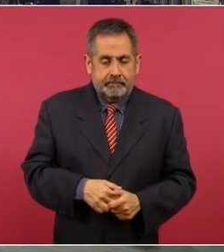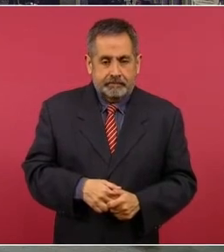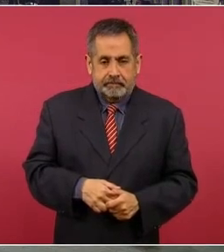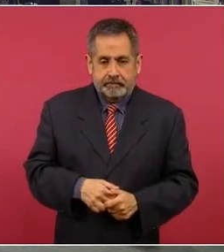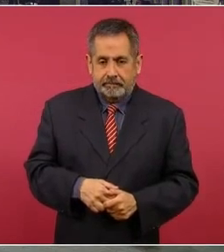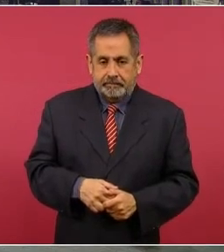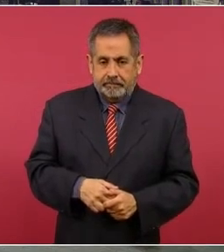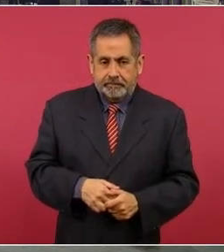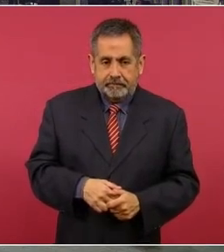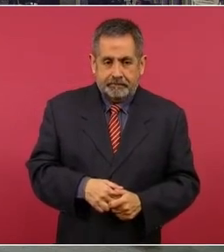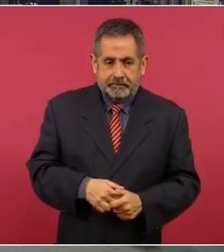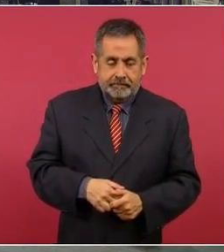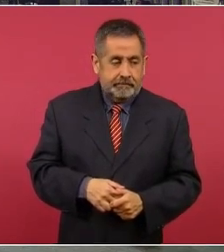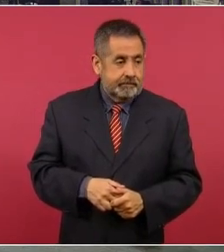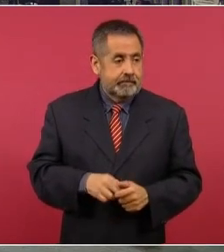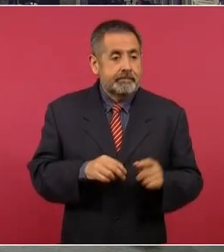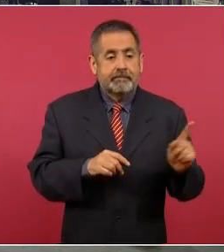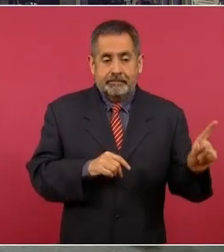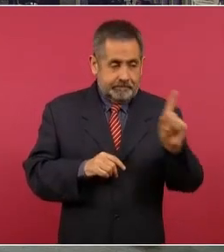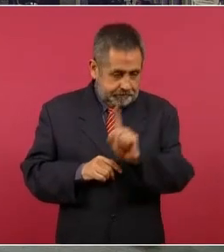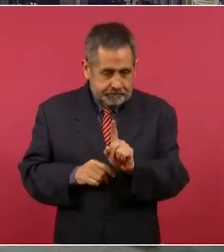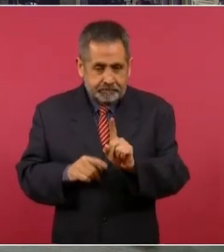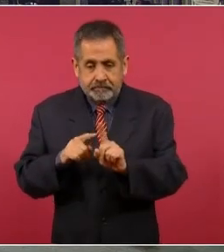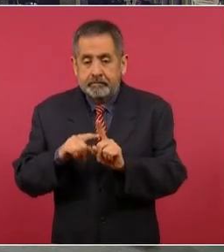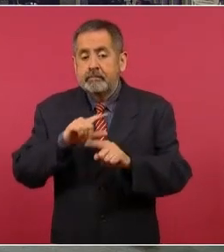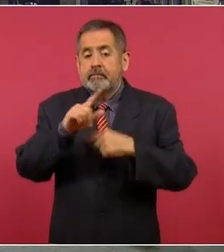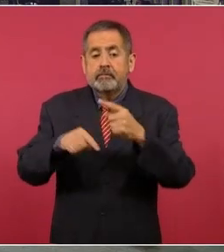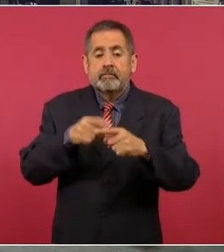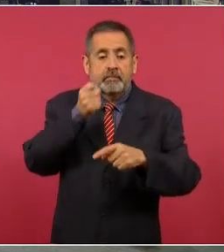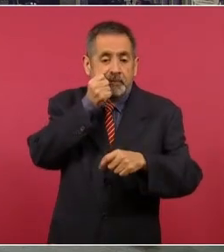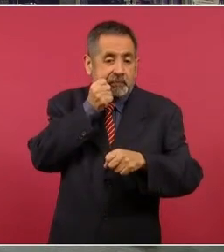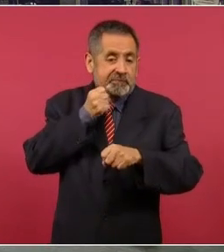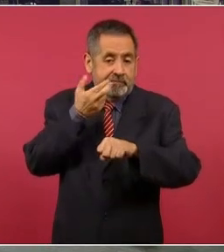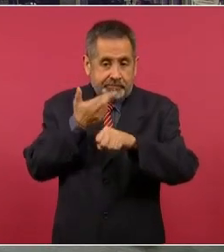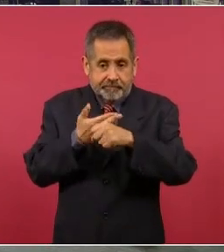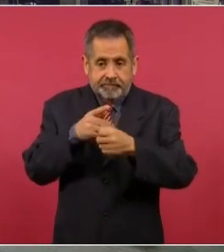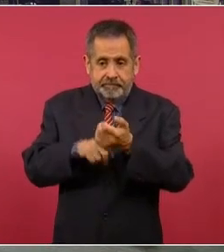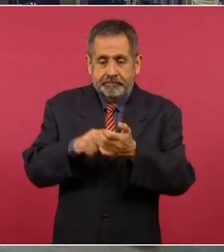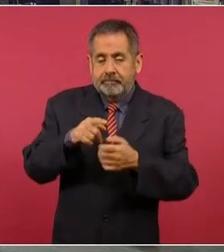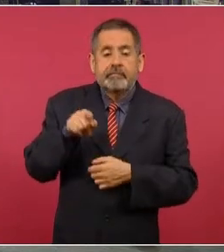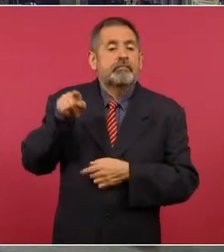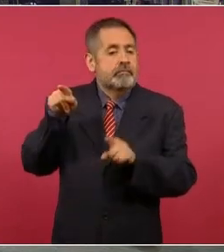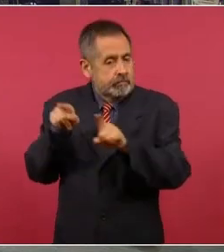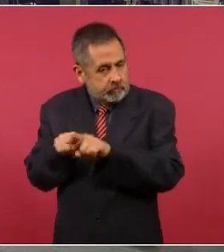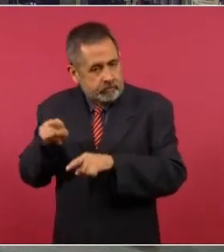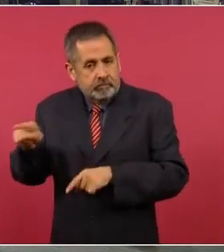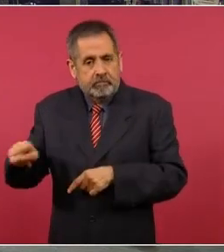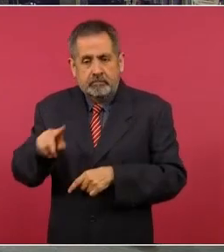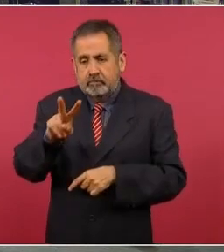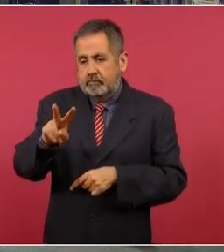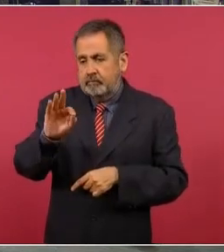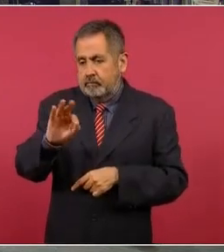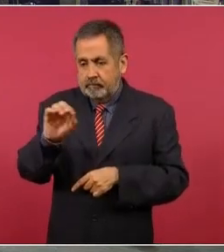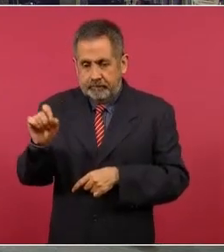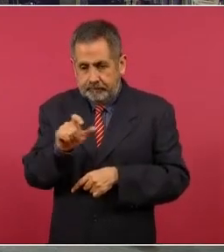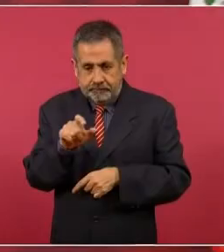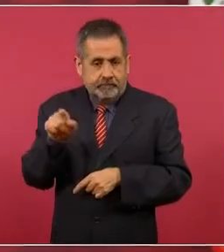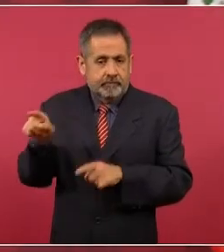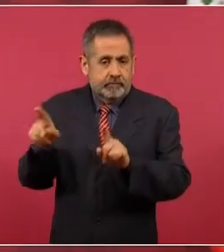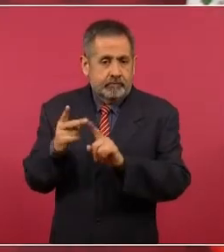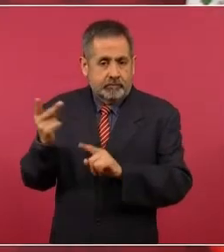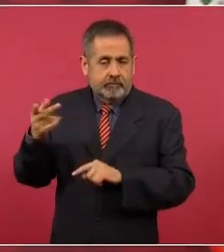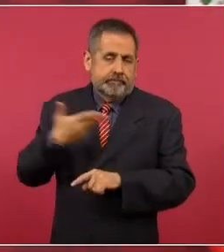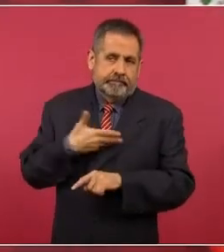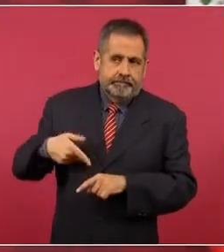Y ya como secretario de Hacienda, Gil, y Fox de